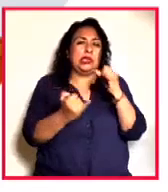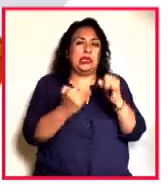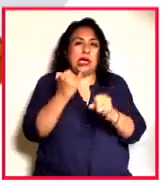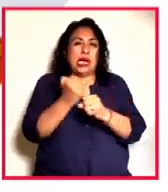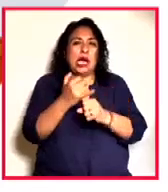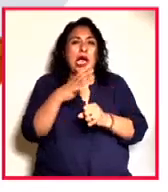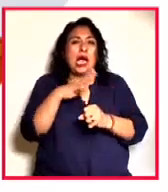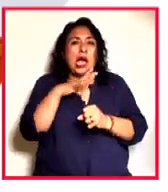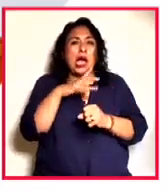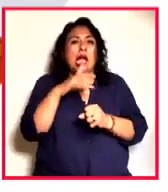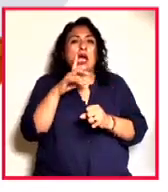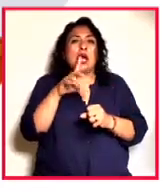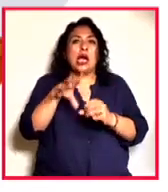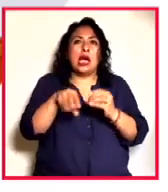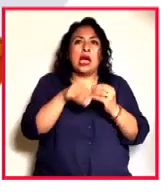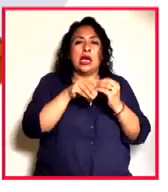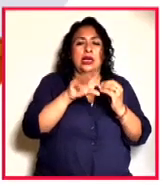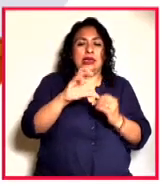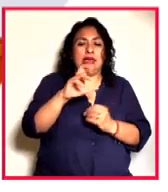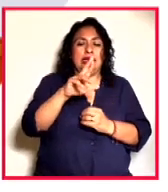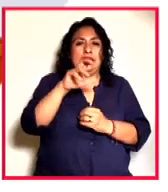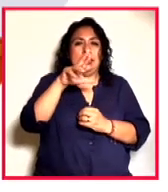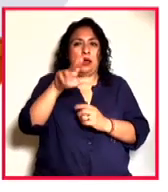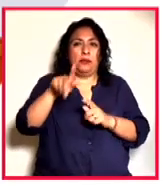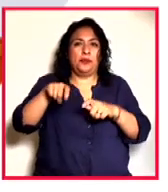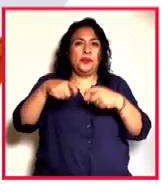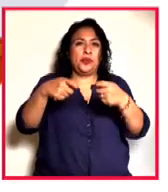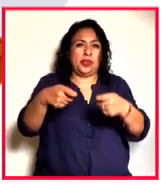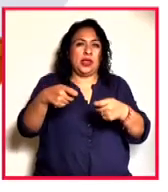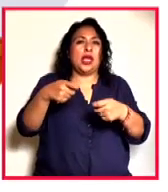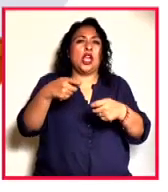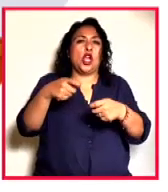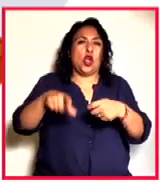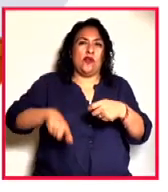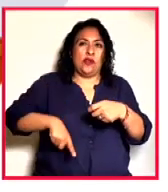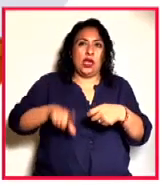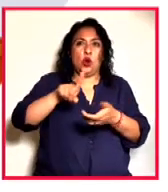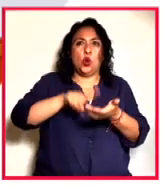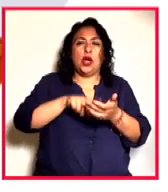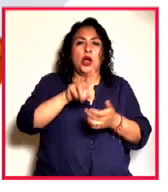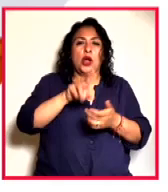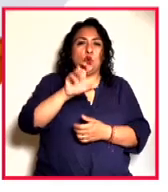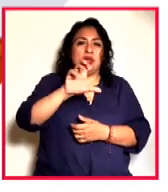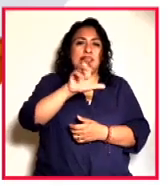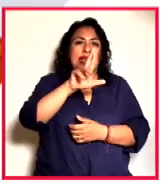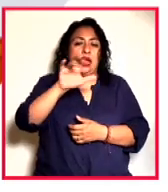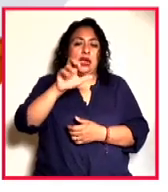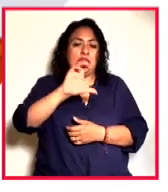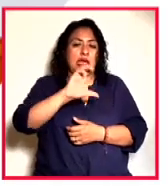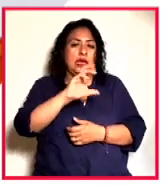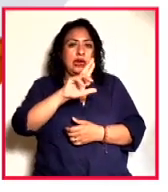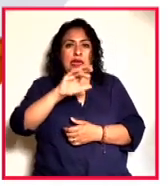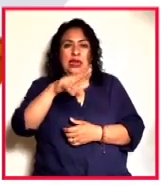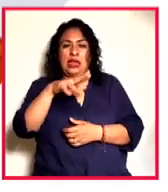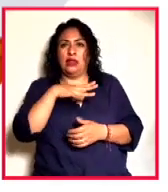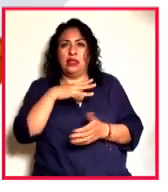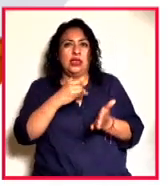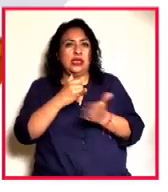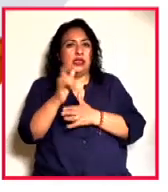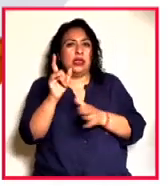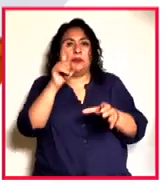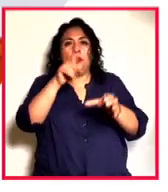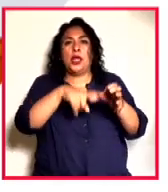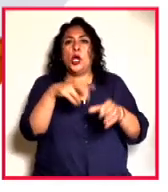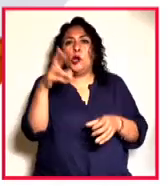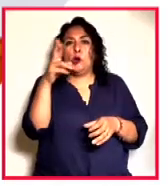adhesión de Crimea, esta sucesión de Estados que se hizo en Ucrania donde Crimea decide adherirse a Rusia